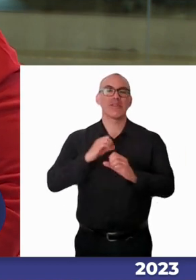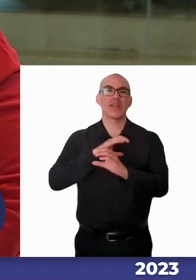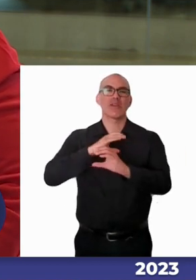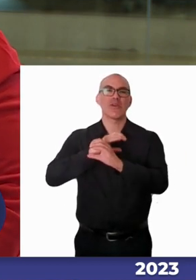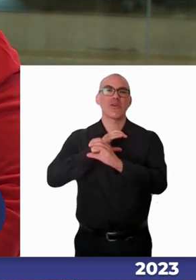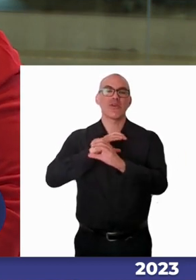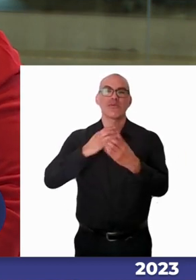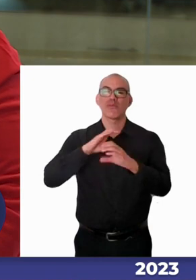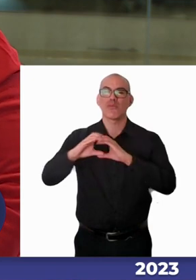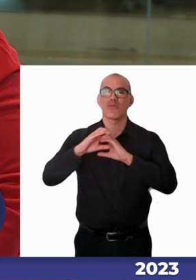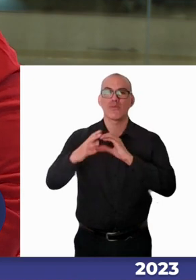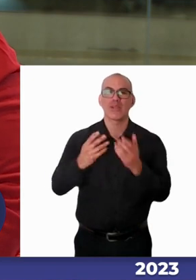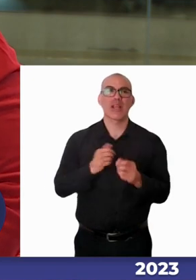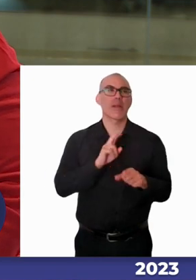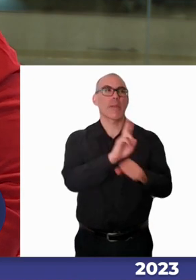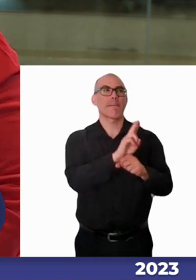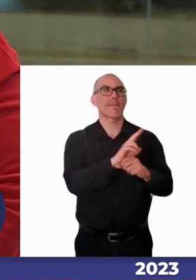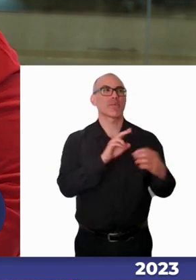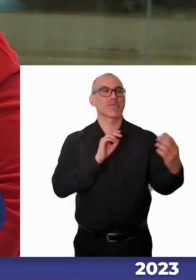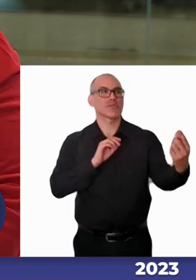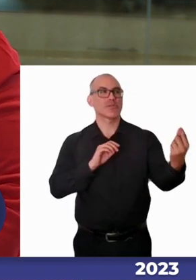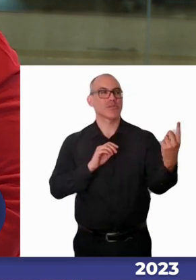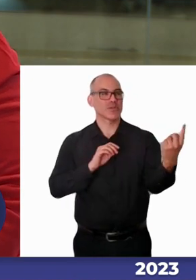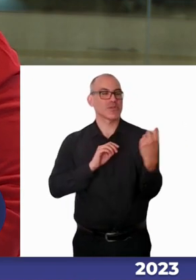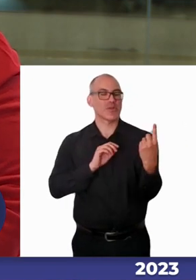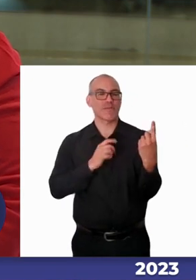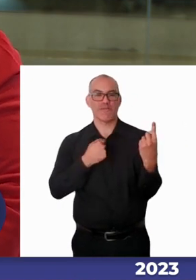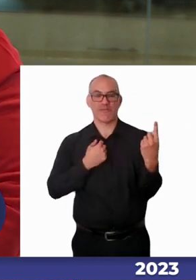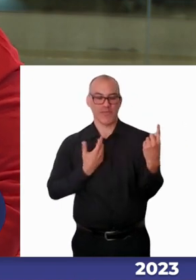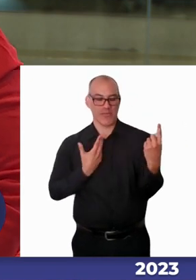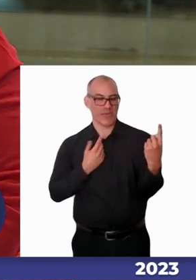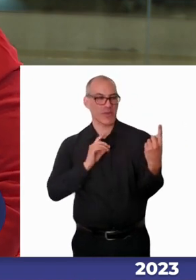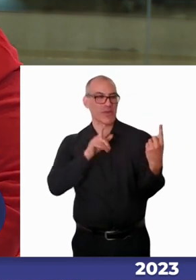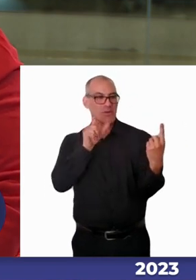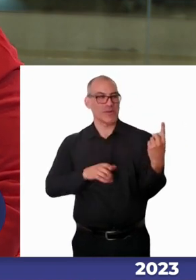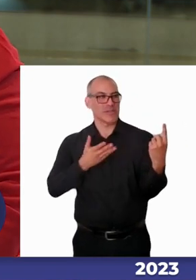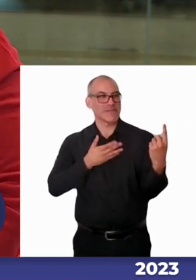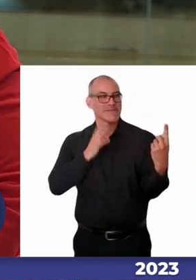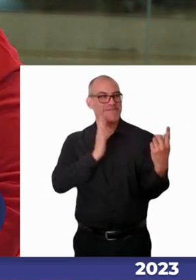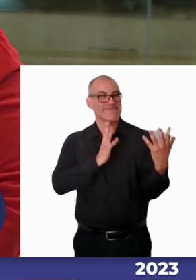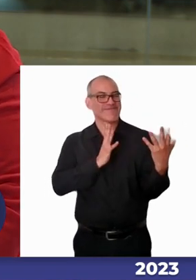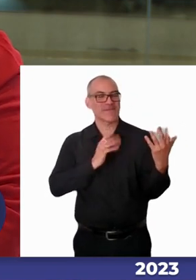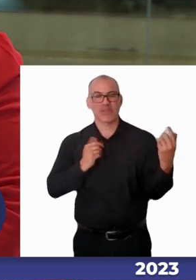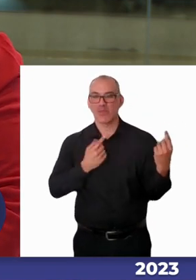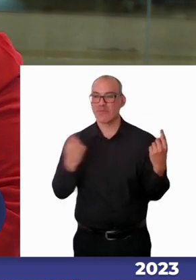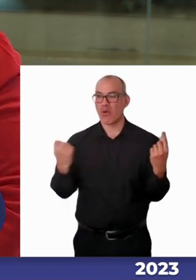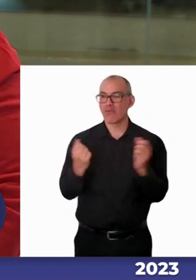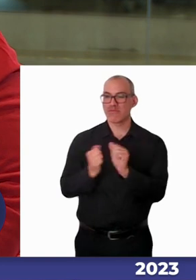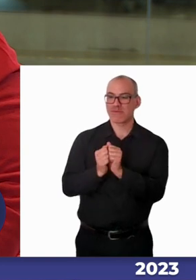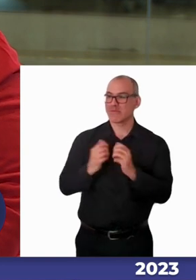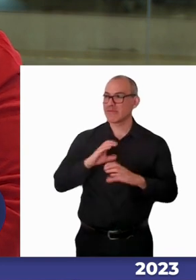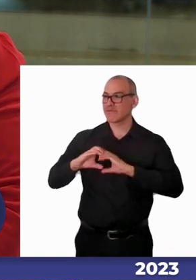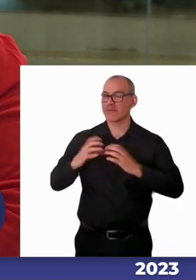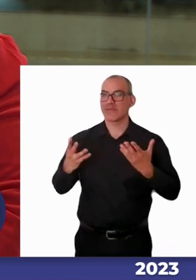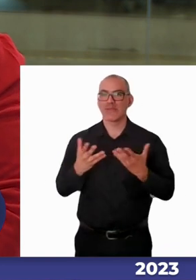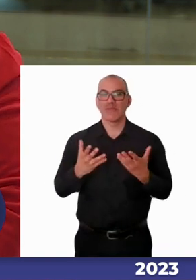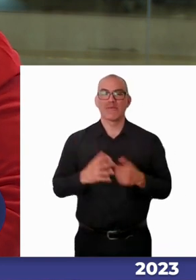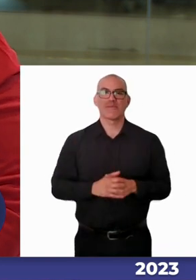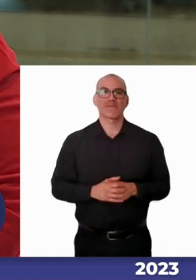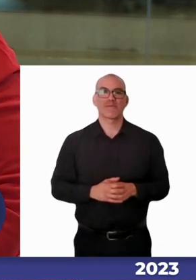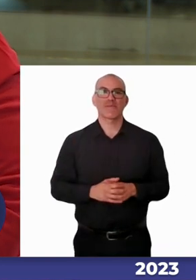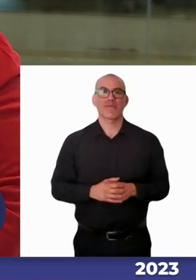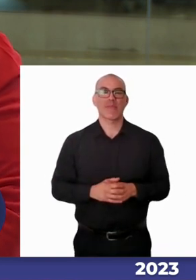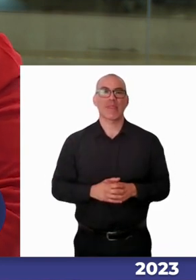y un profesor, entre tú y tus compañeros, grupos de trabajo, si tú no tienes las barreras, o sea, no tienes la